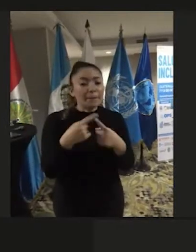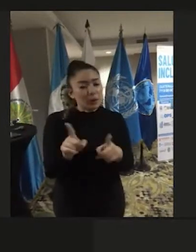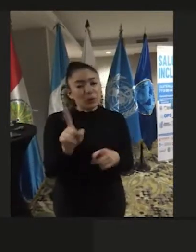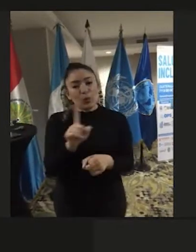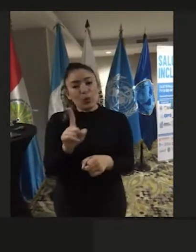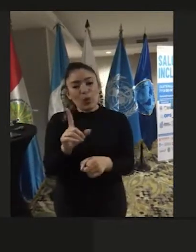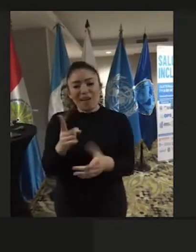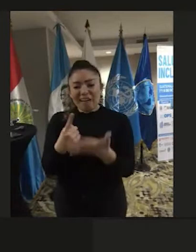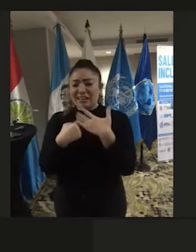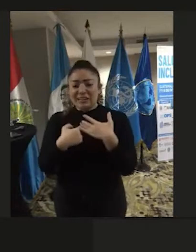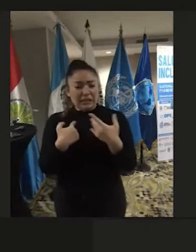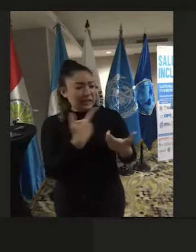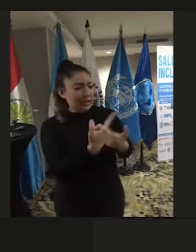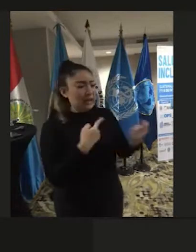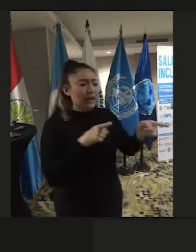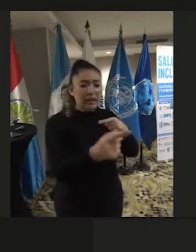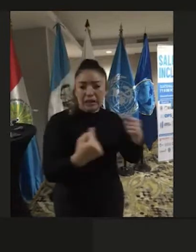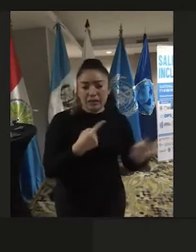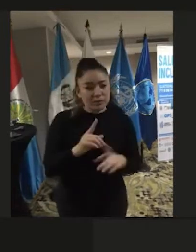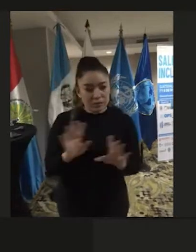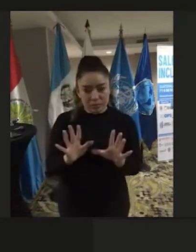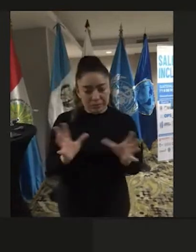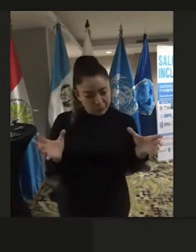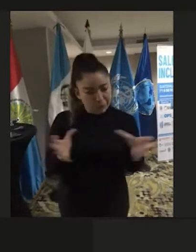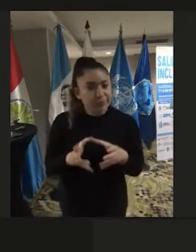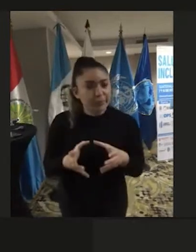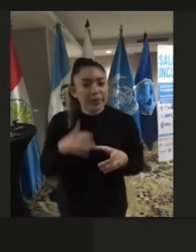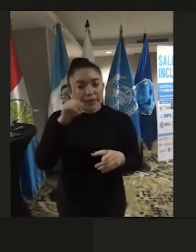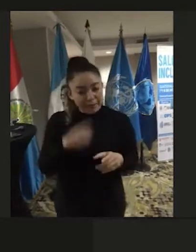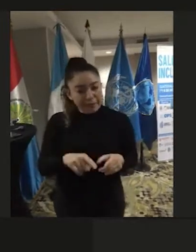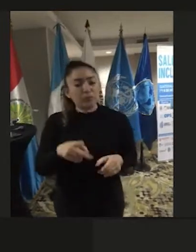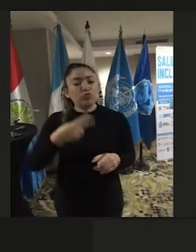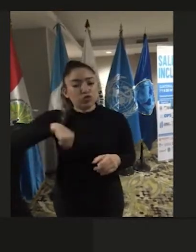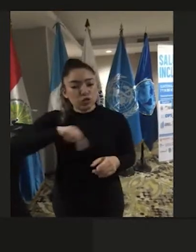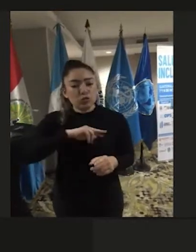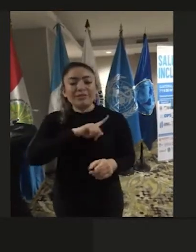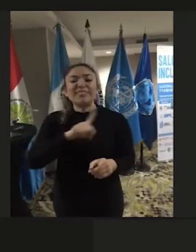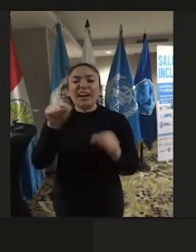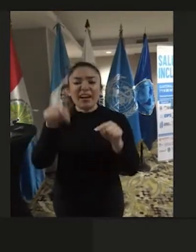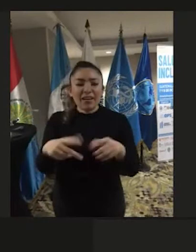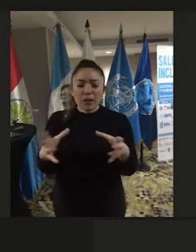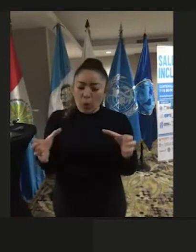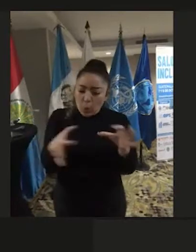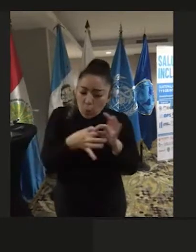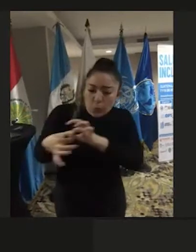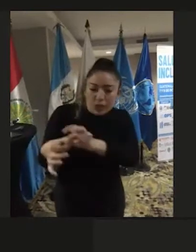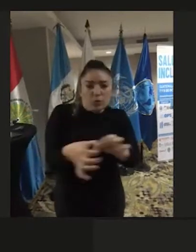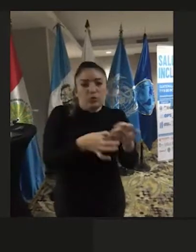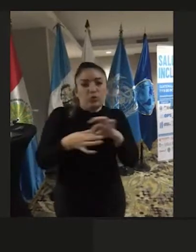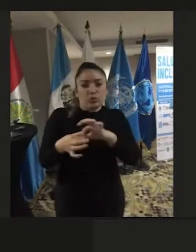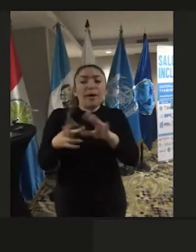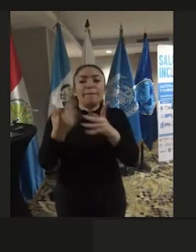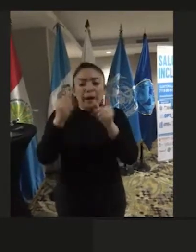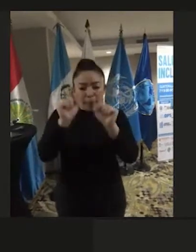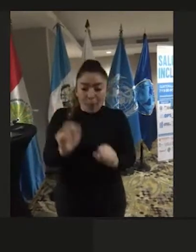afectemos entre nosotros mismos. tenemos que estar graníticamente unidos para